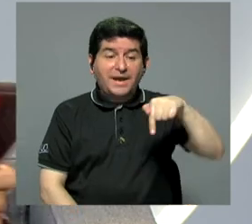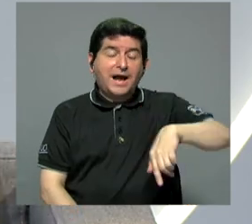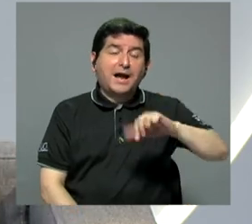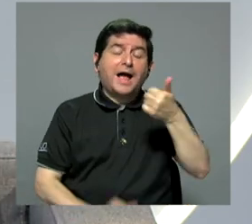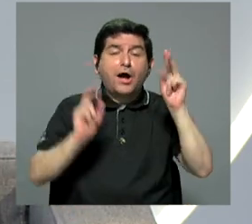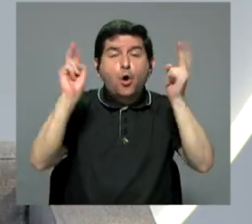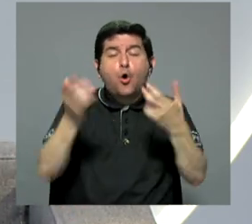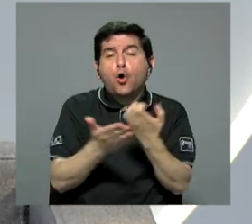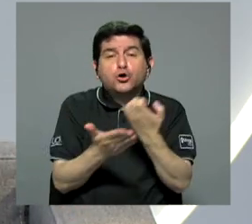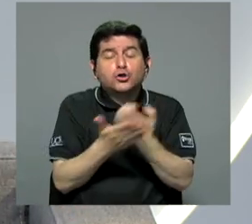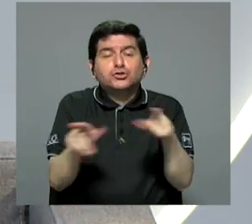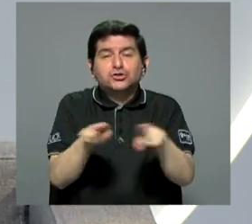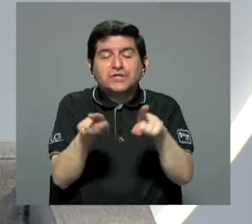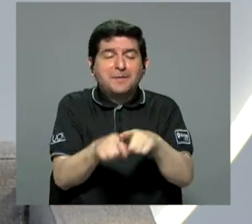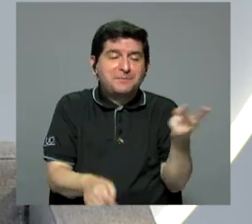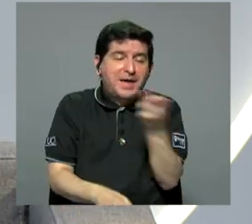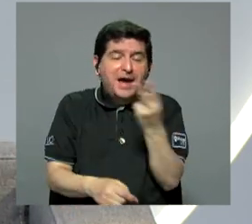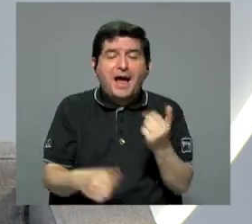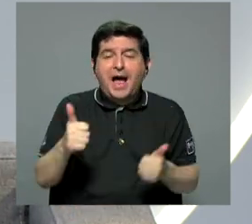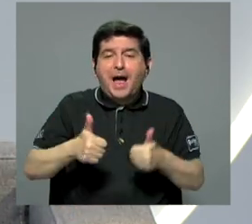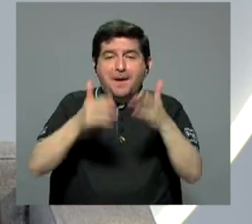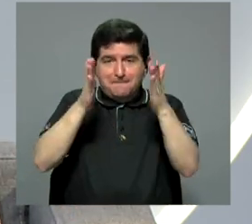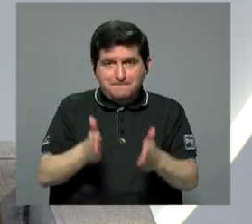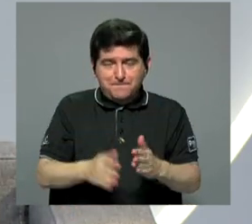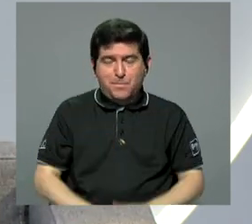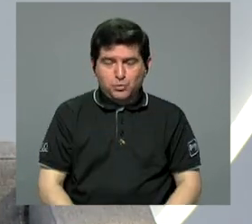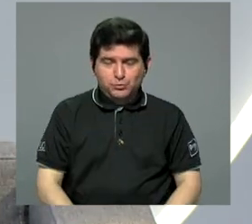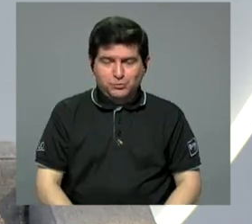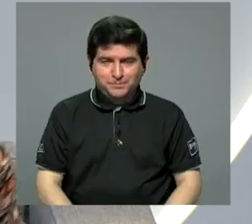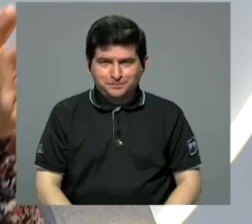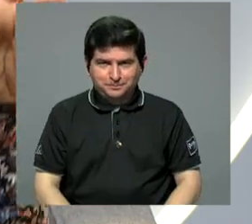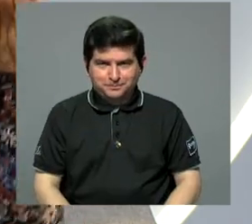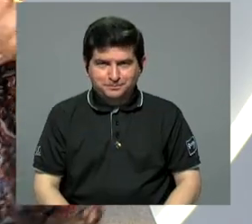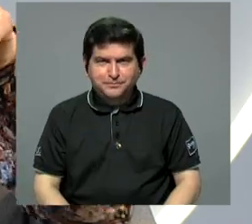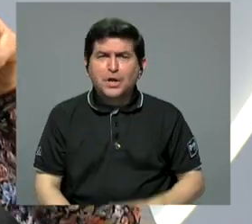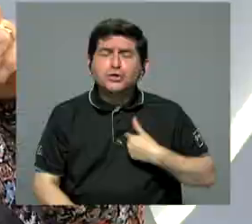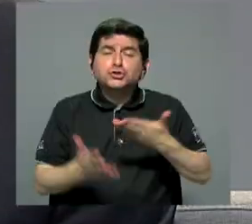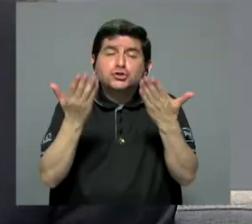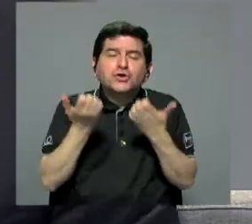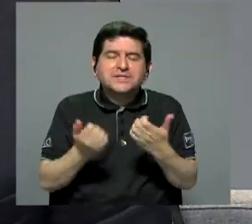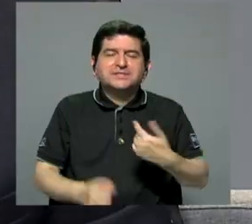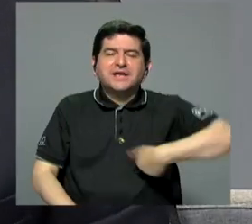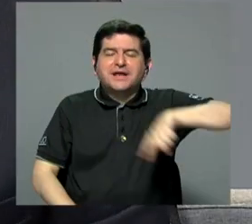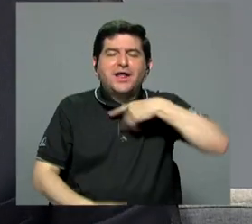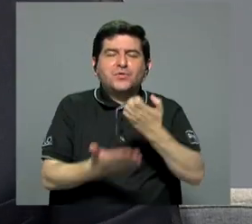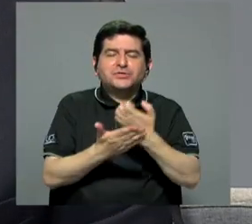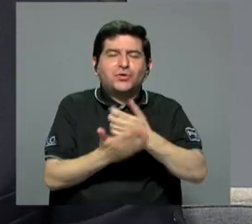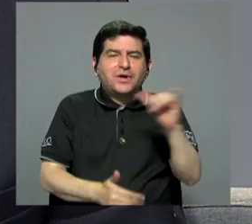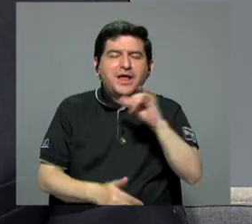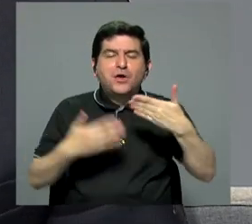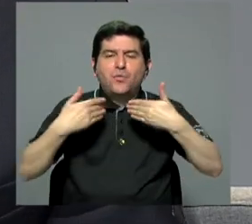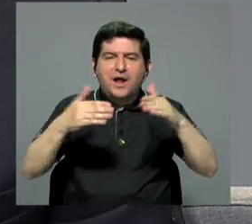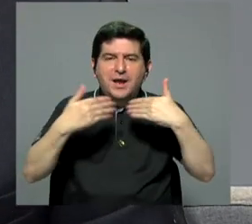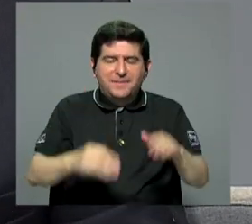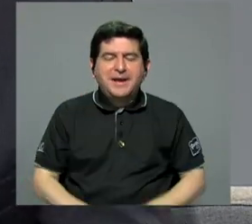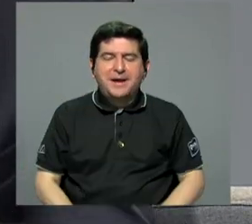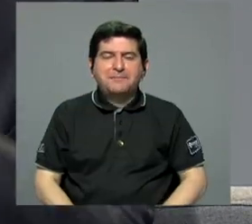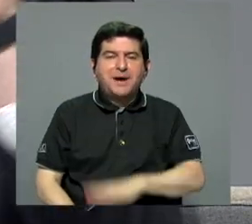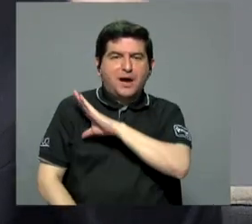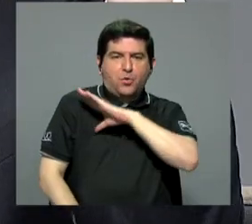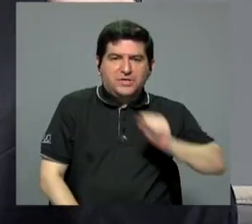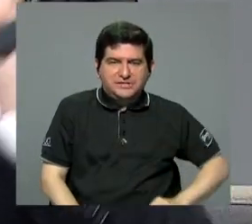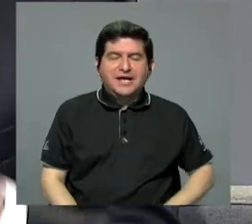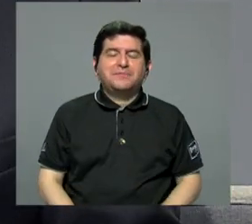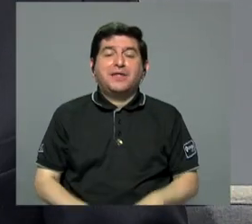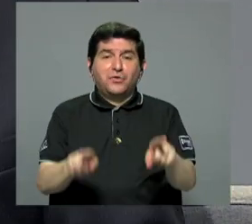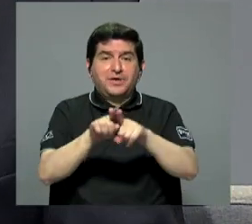otros temas económicos que están planteando ambos candidatos, pero también hay opiniones. economía nuestra estuviera como la panameña que está dolarizada o la salvadoreña que